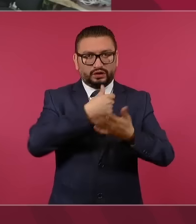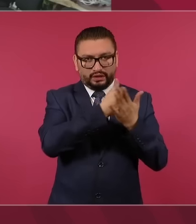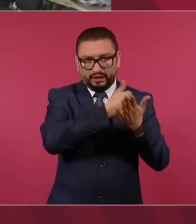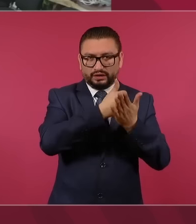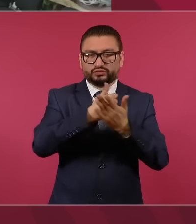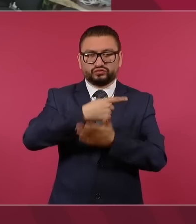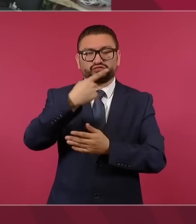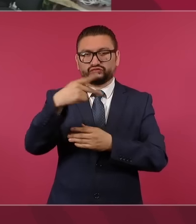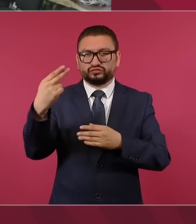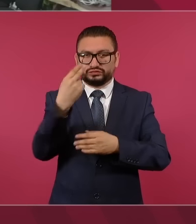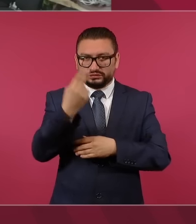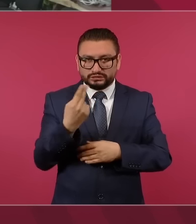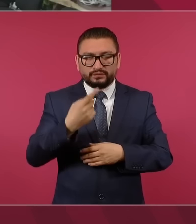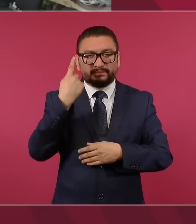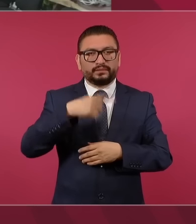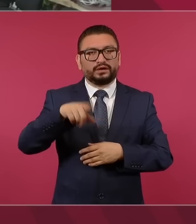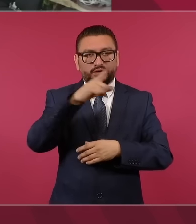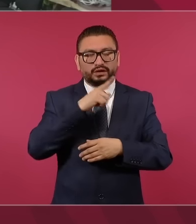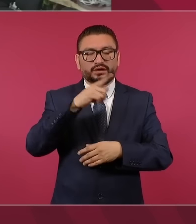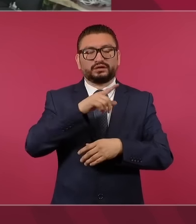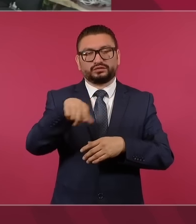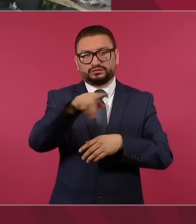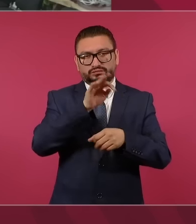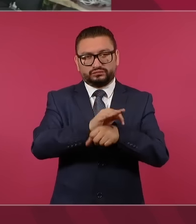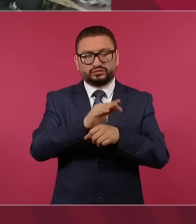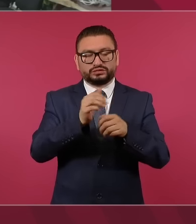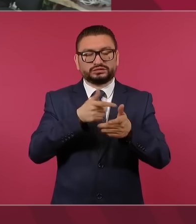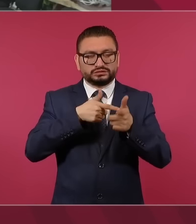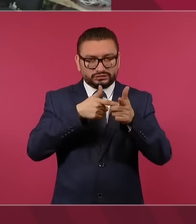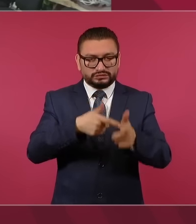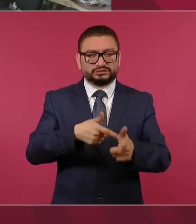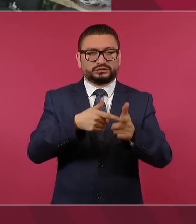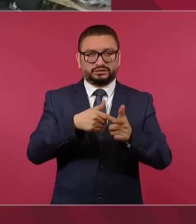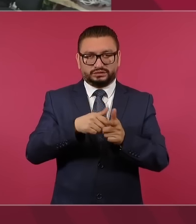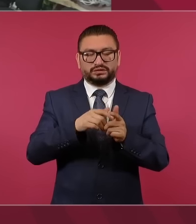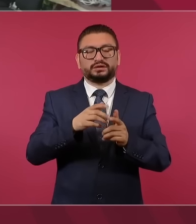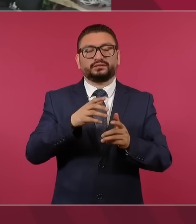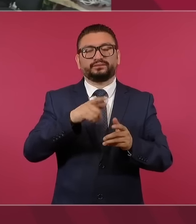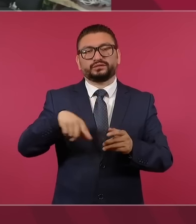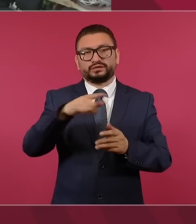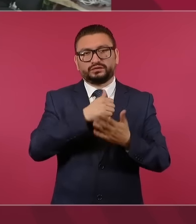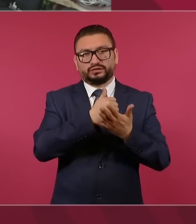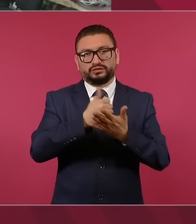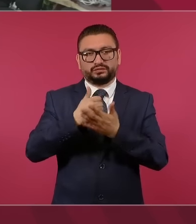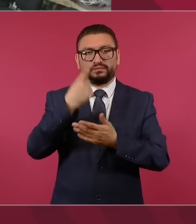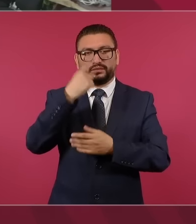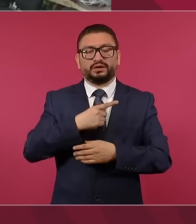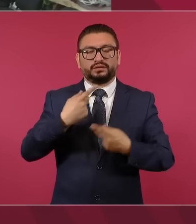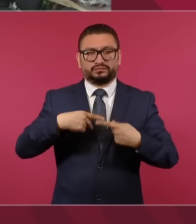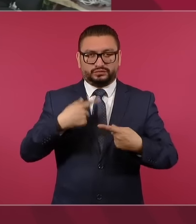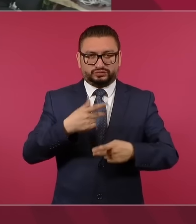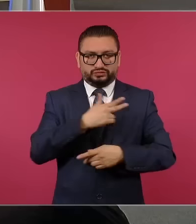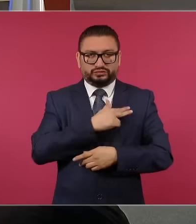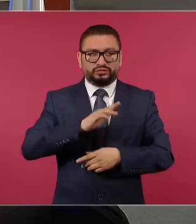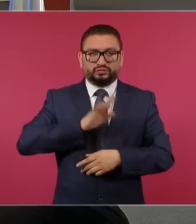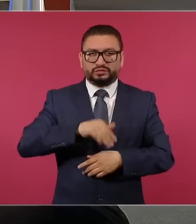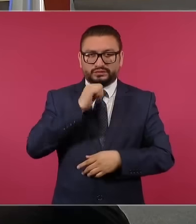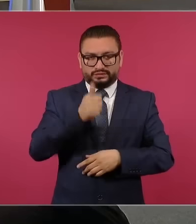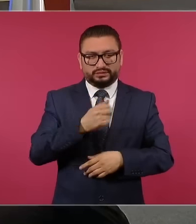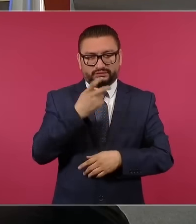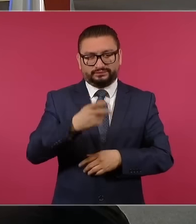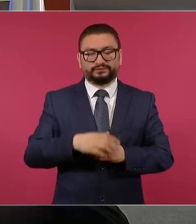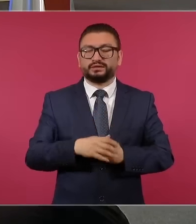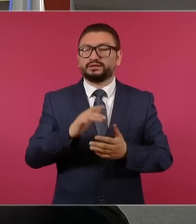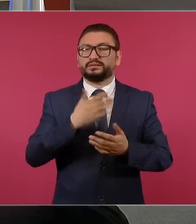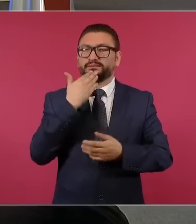necesidades para que ellos estén protegidos y terminar esta contingencia con Saldo Blanco, señor presidente. Muy bien,